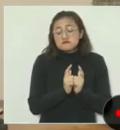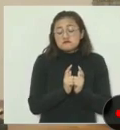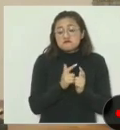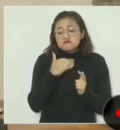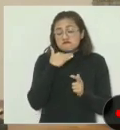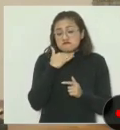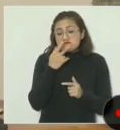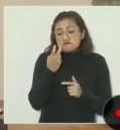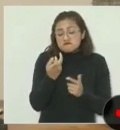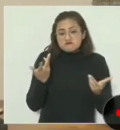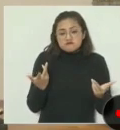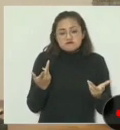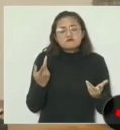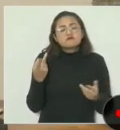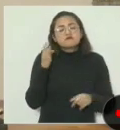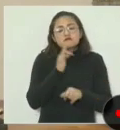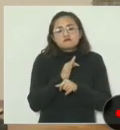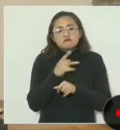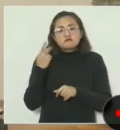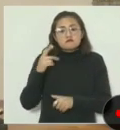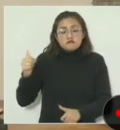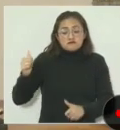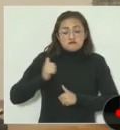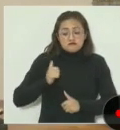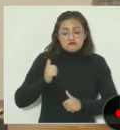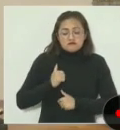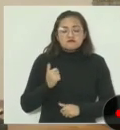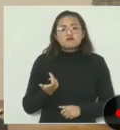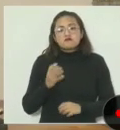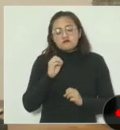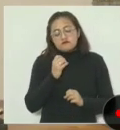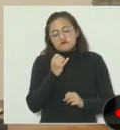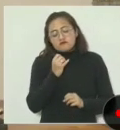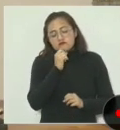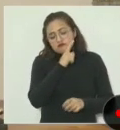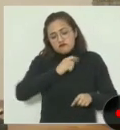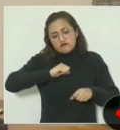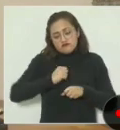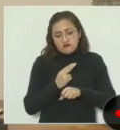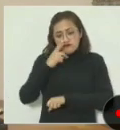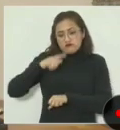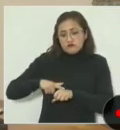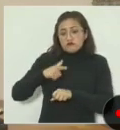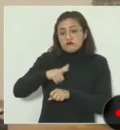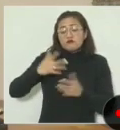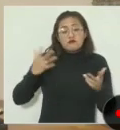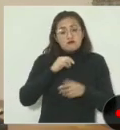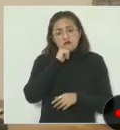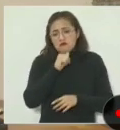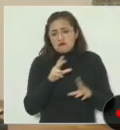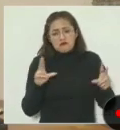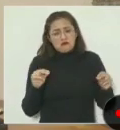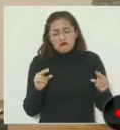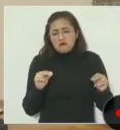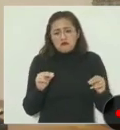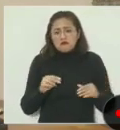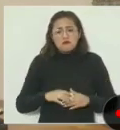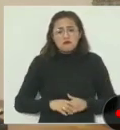El asunto es que Ejército y Guardia Nacional casi no hacen ninguna detención.